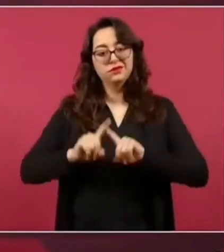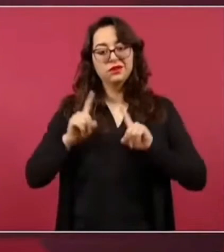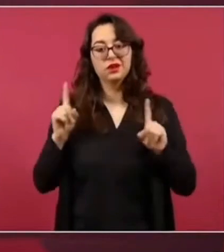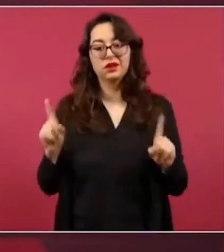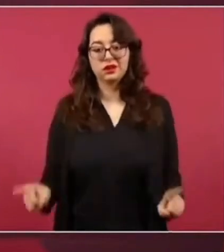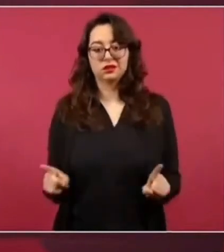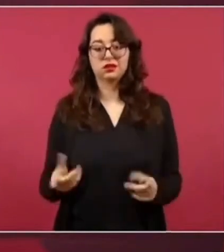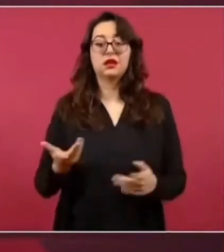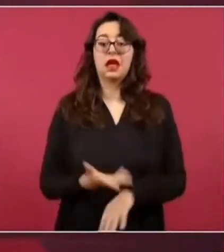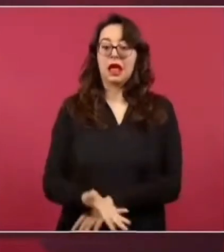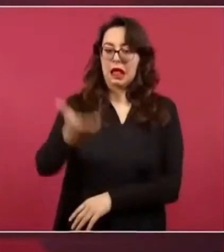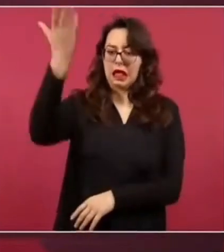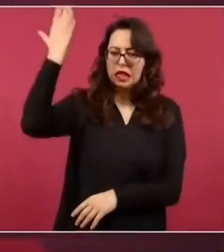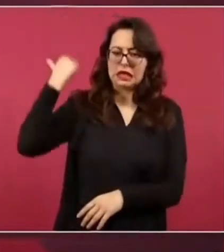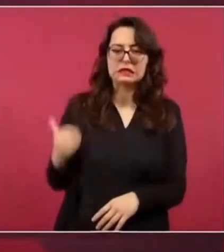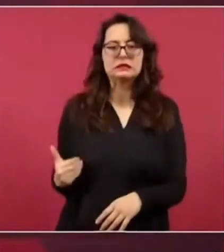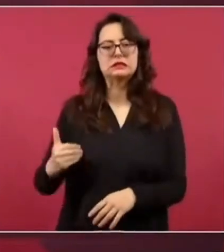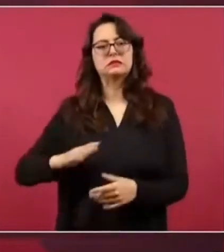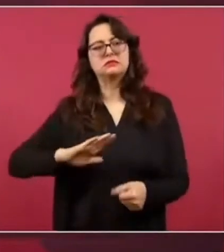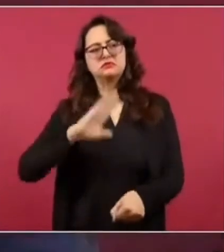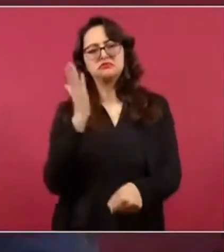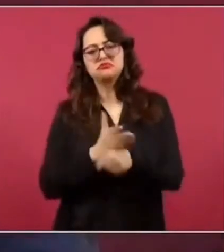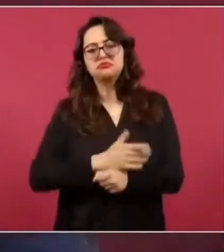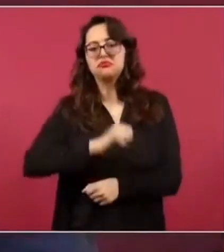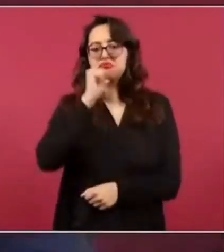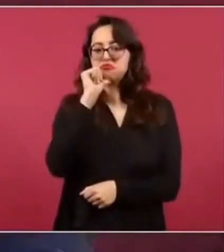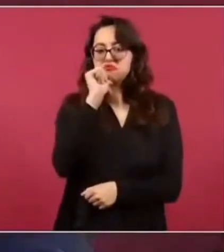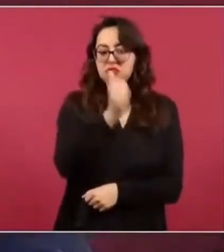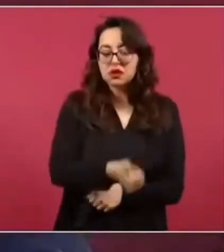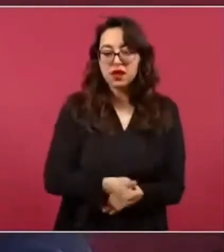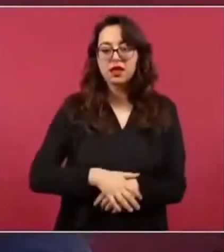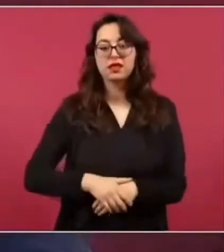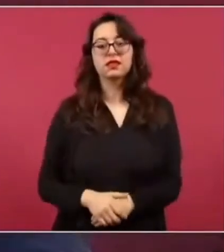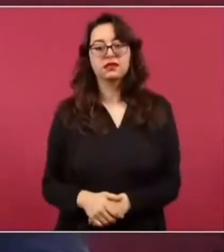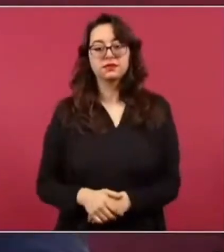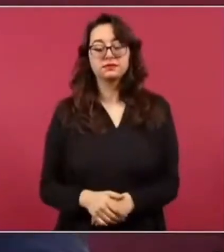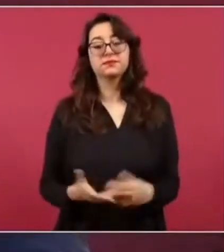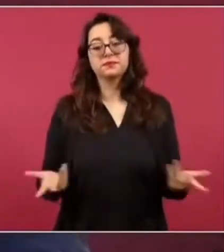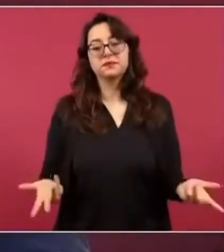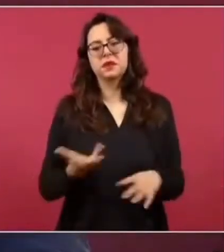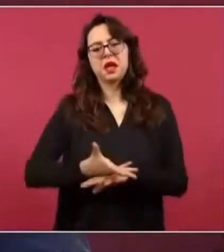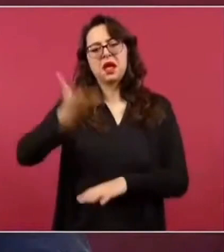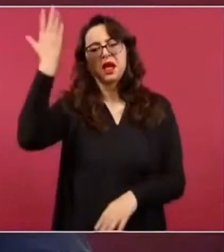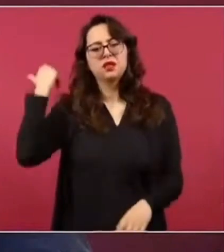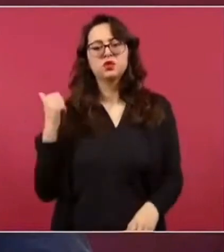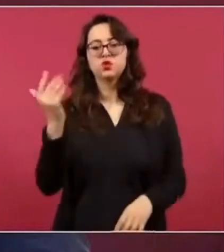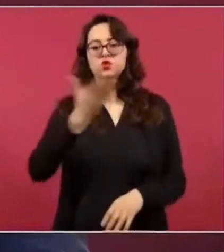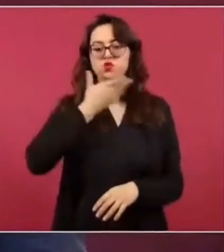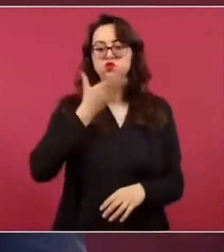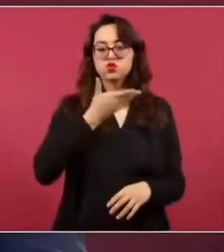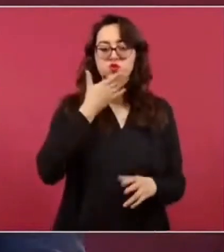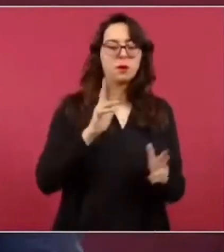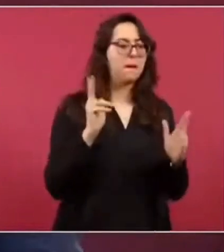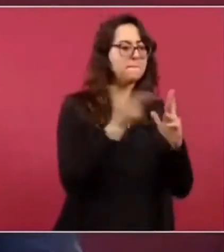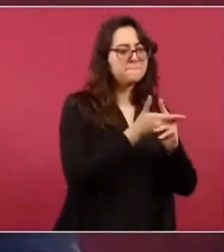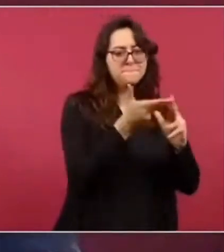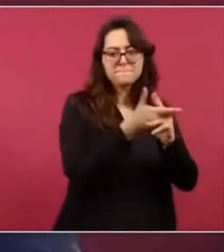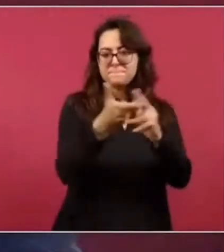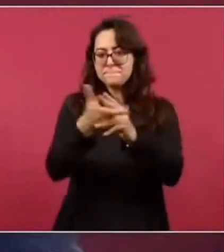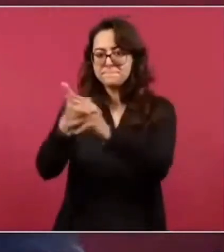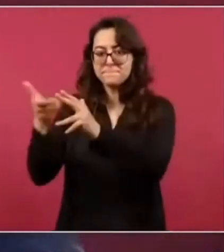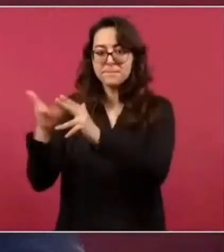de que sucedían estos hechos lamentables estos asesinatos y no se castigaba